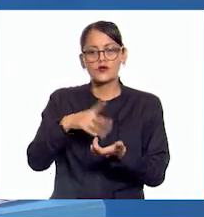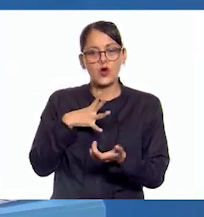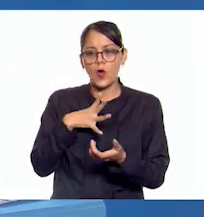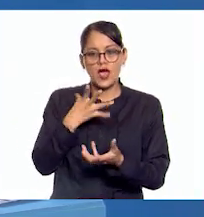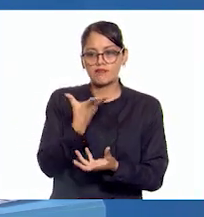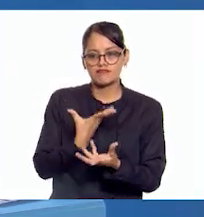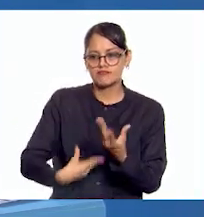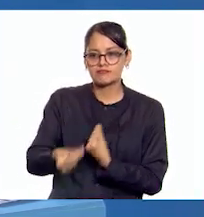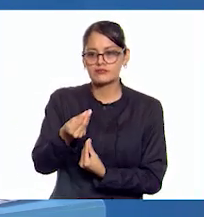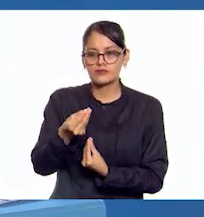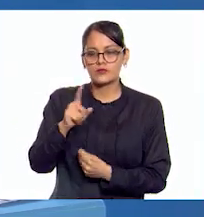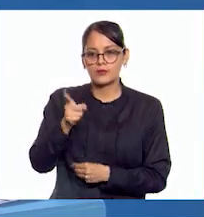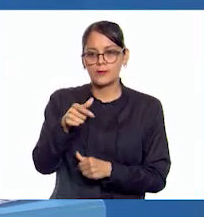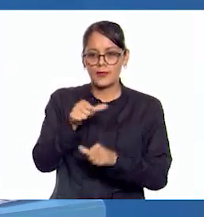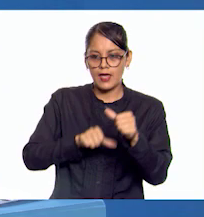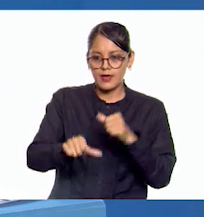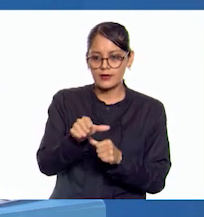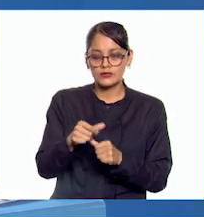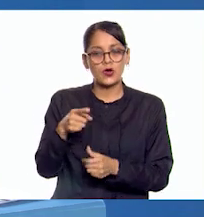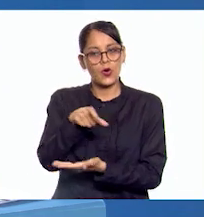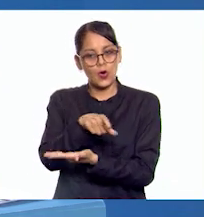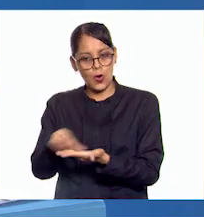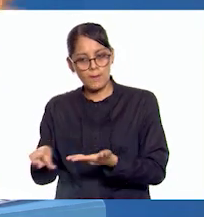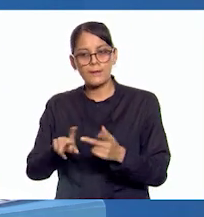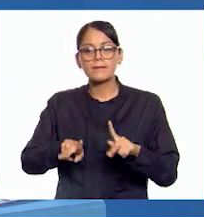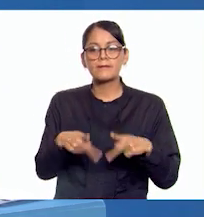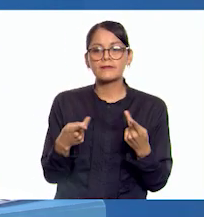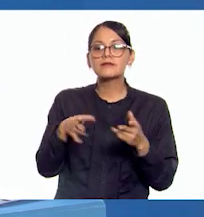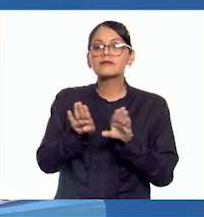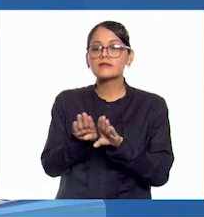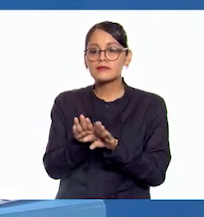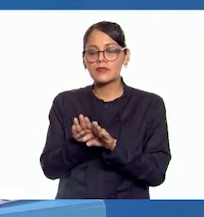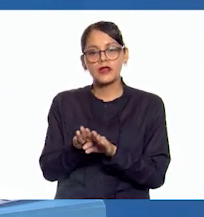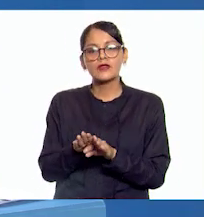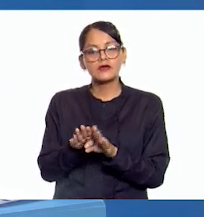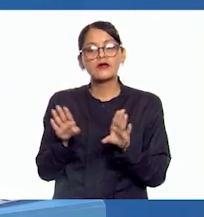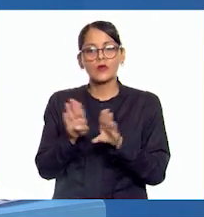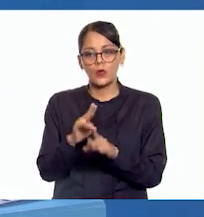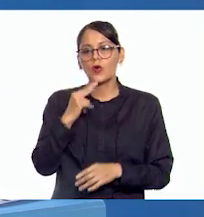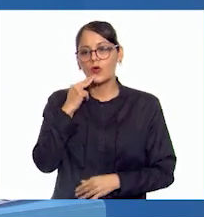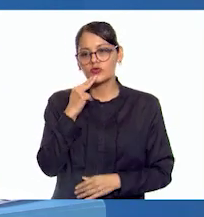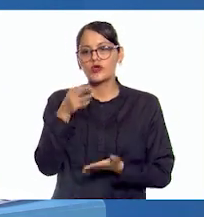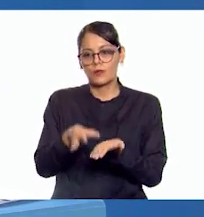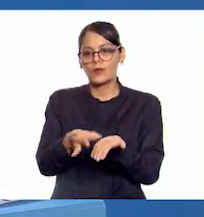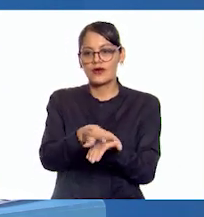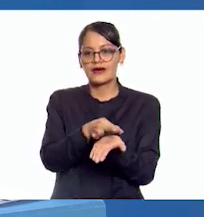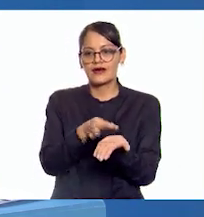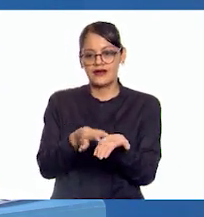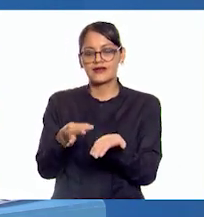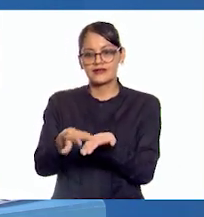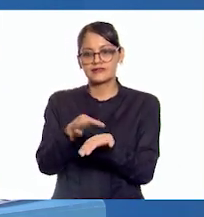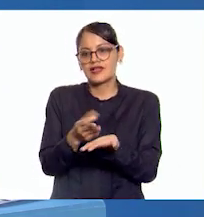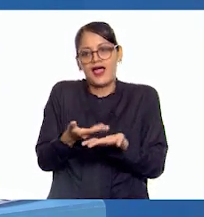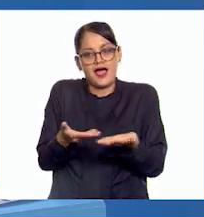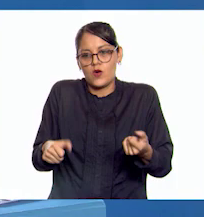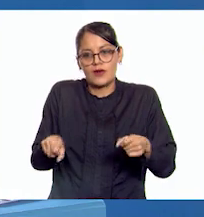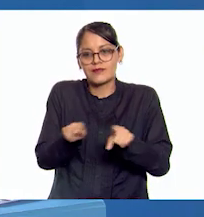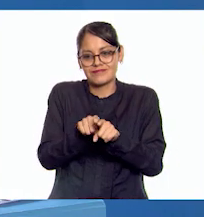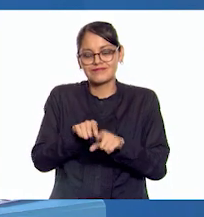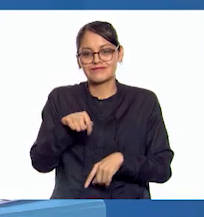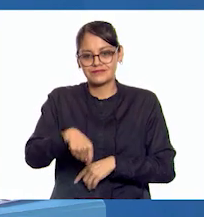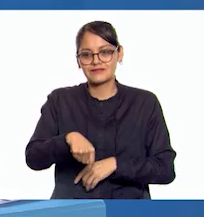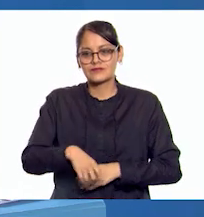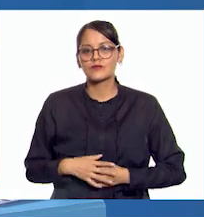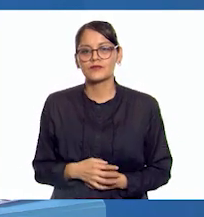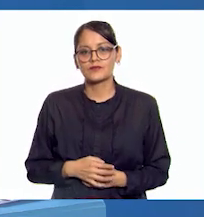al contrario, la compra y la venta de mercancías se hacía a través del uso de monedas como lo hacemos hoy en día nosotros.